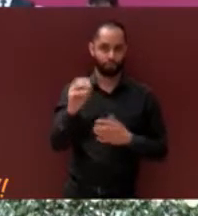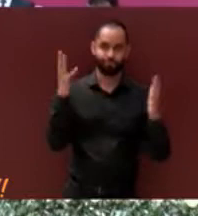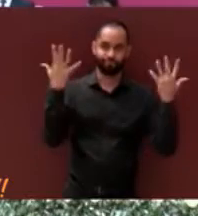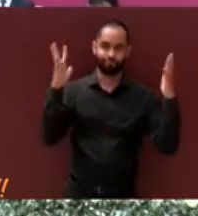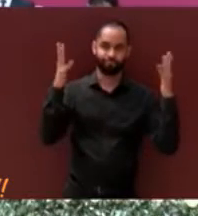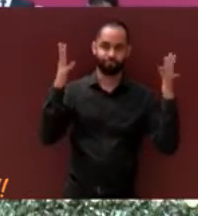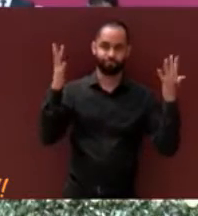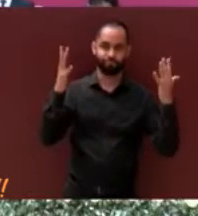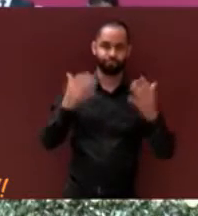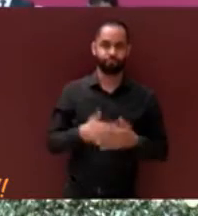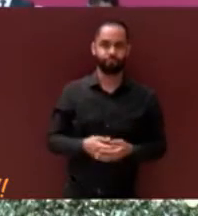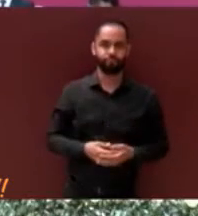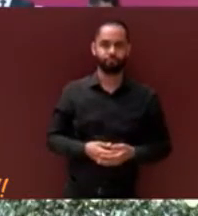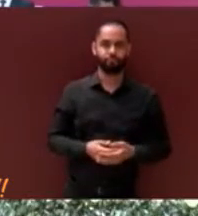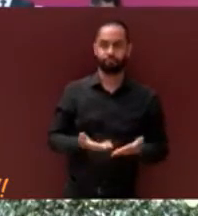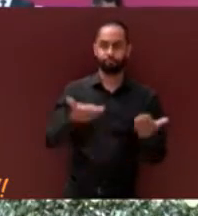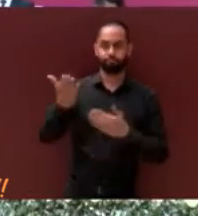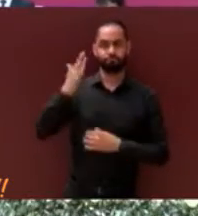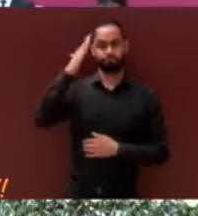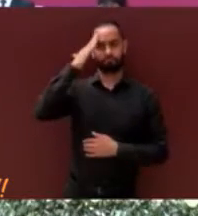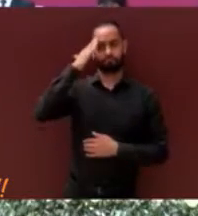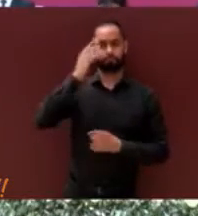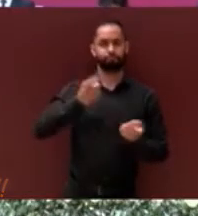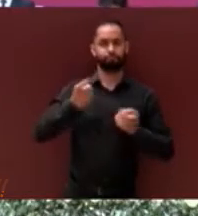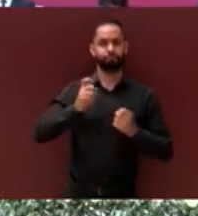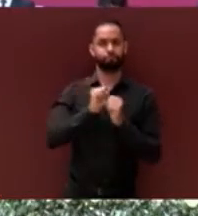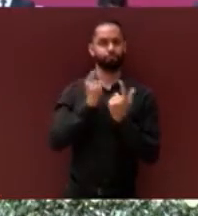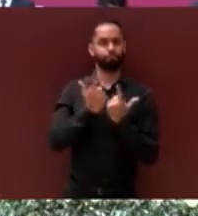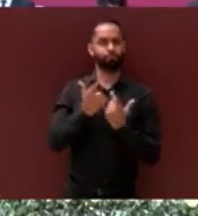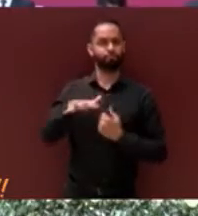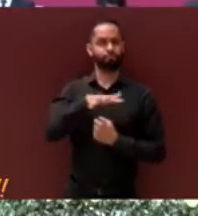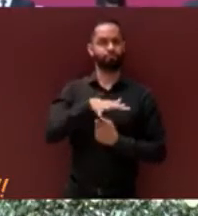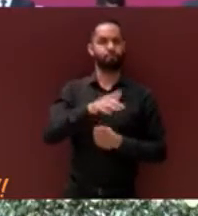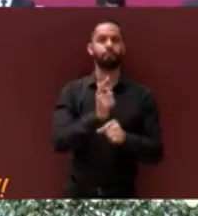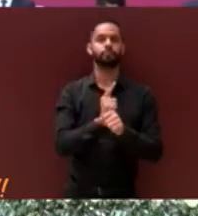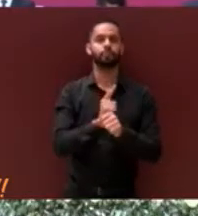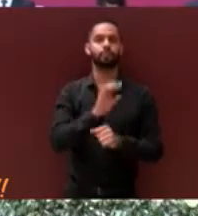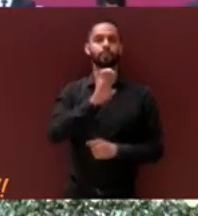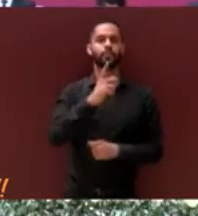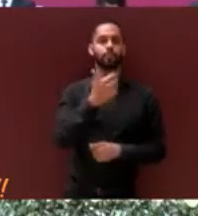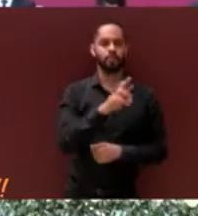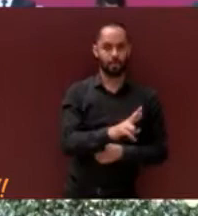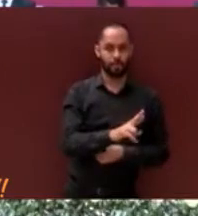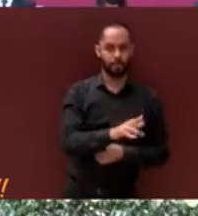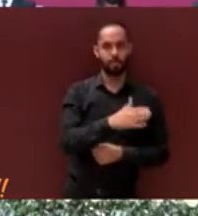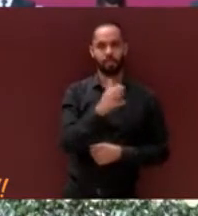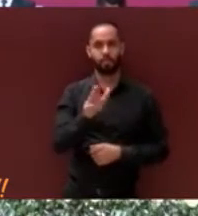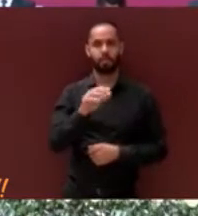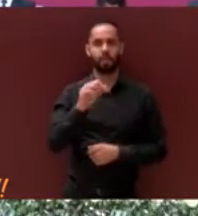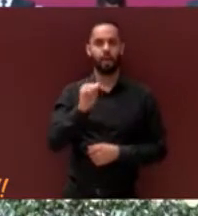Y encabezando la Dirección Social, el licenciado Edgar Rubén Ortiz Ángel.